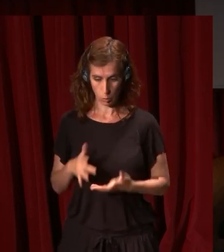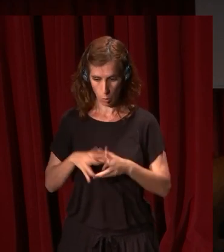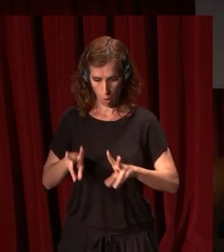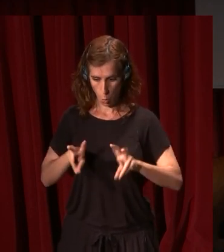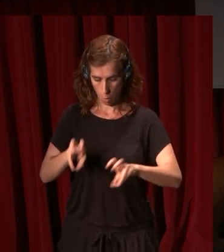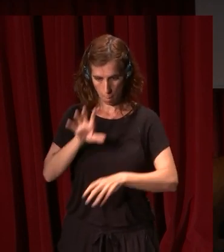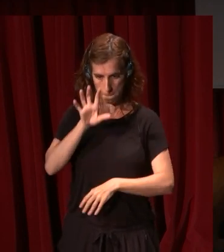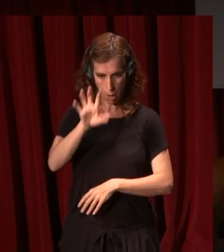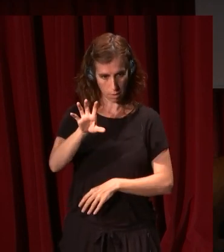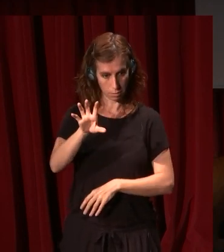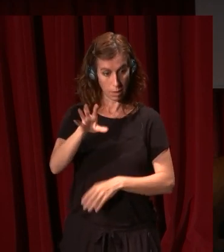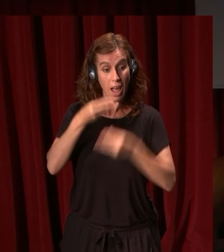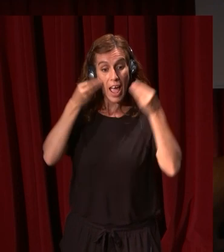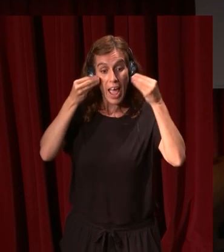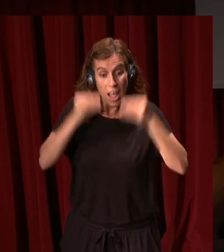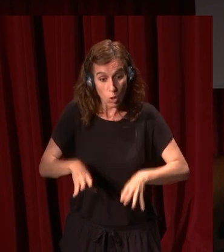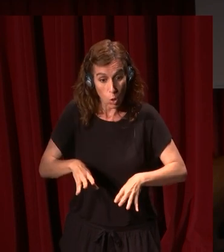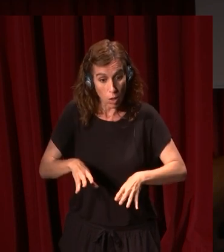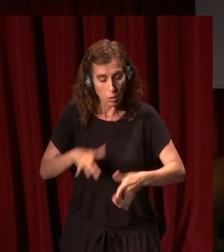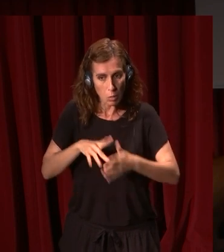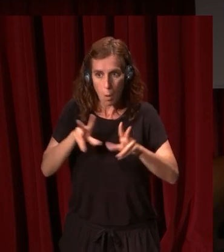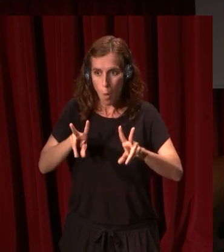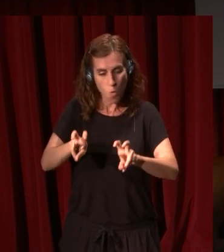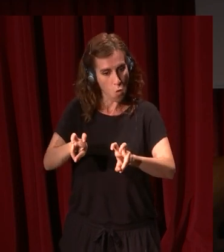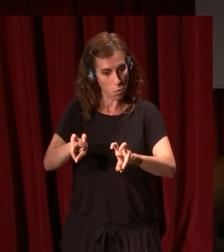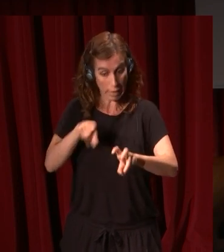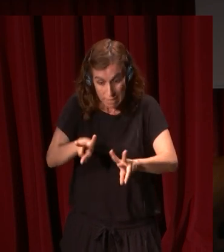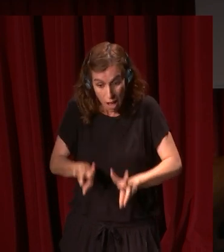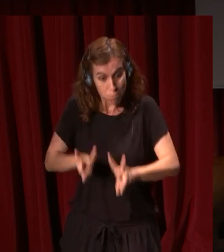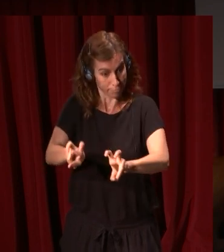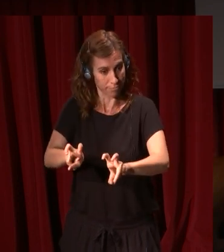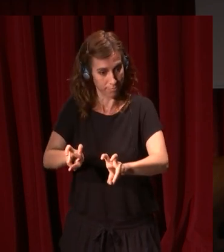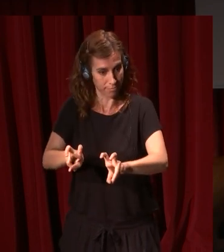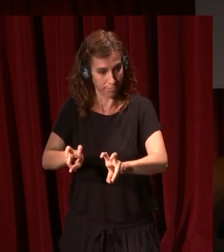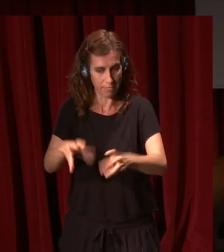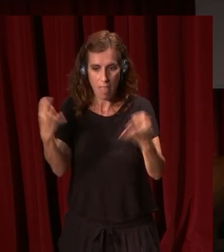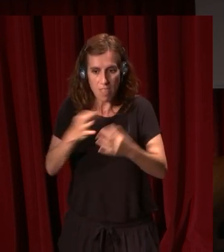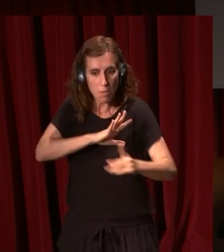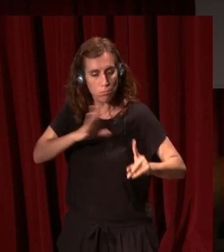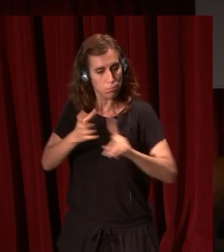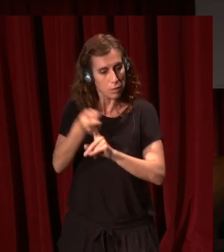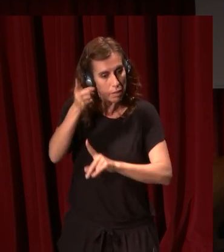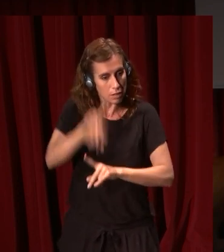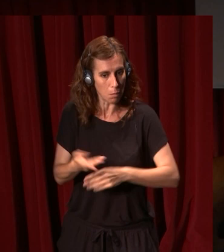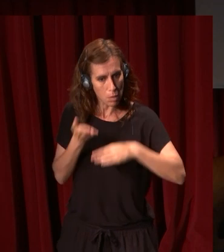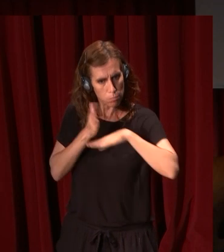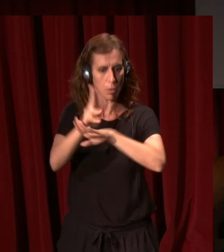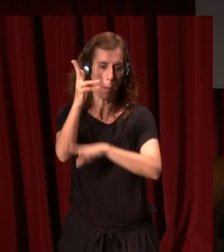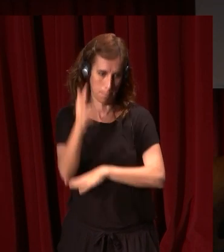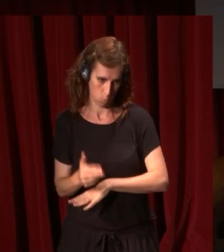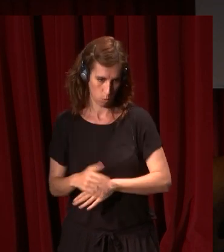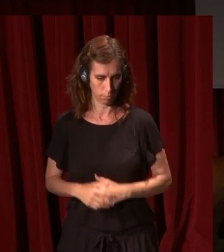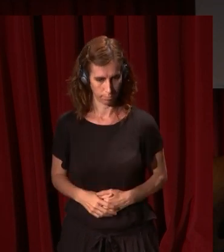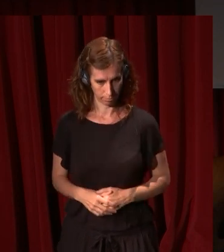país y para los historiadores ese país era tan novedoso que esa novedad se tenía que encontrar también expresada en su pintura.